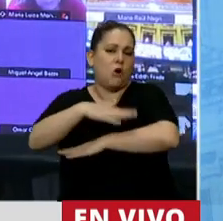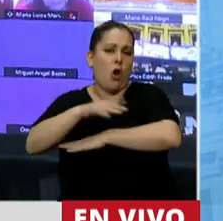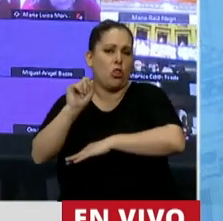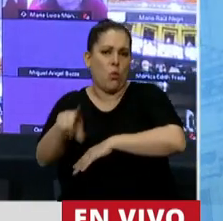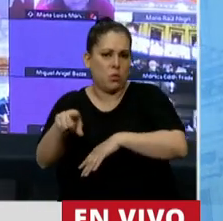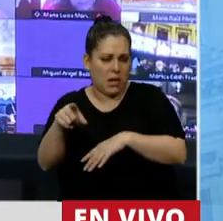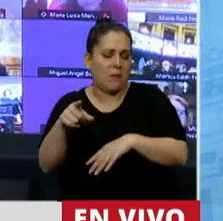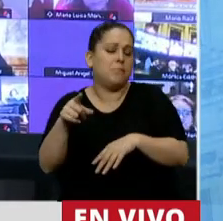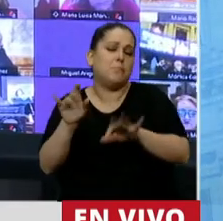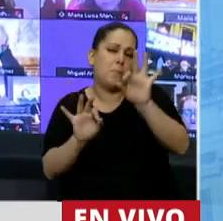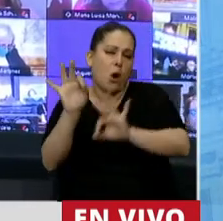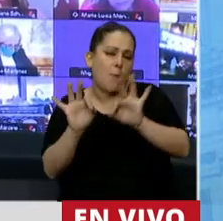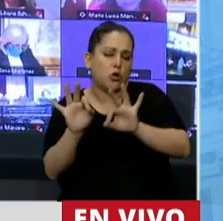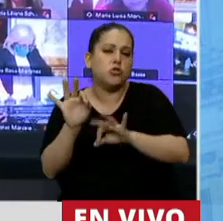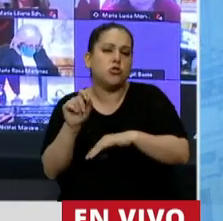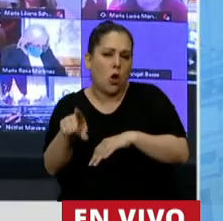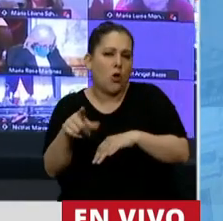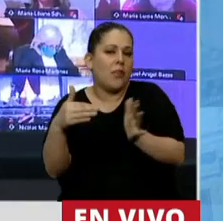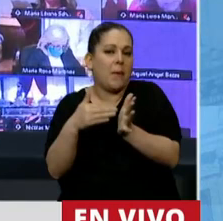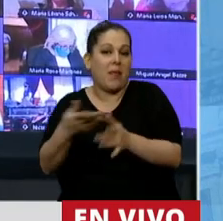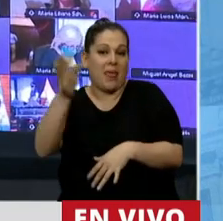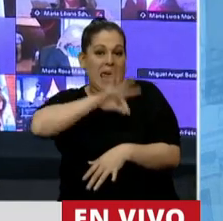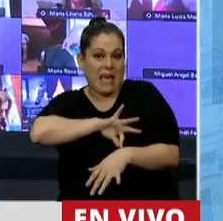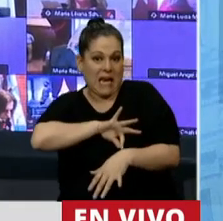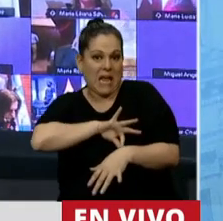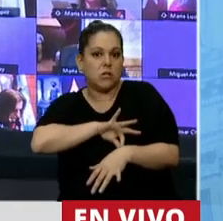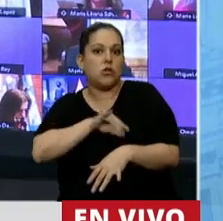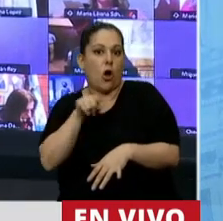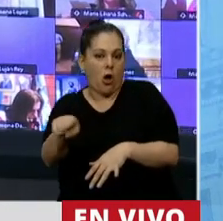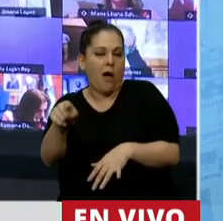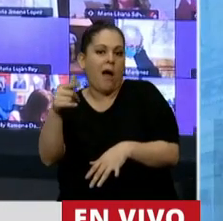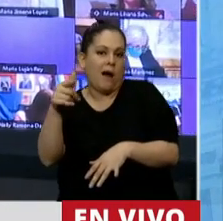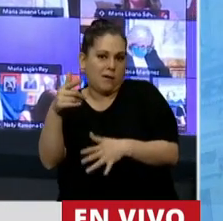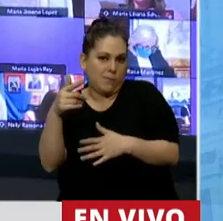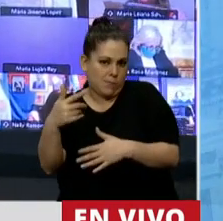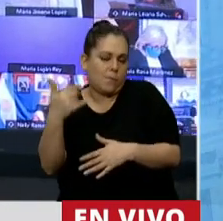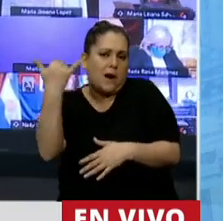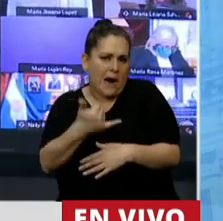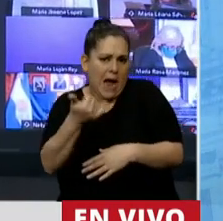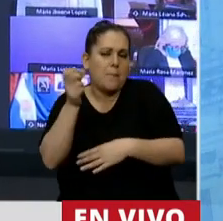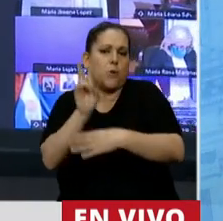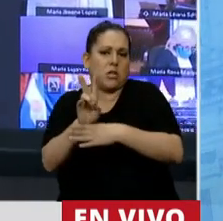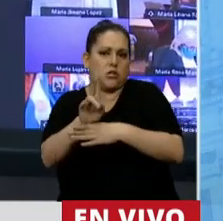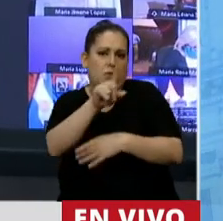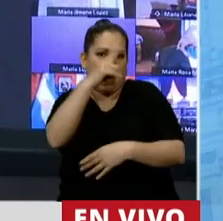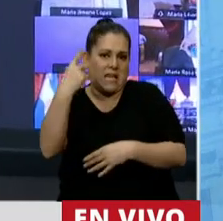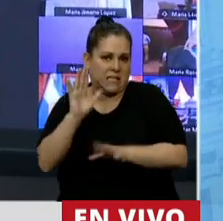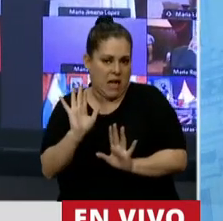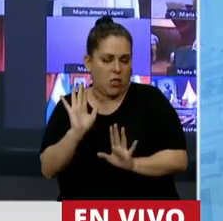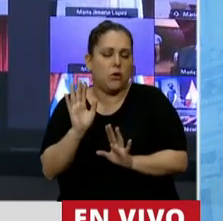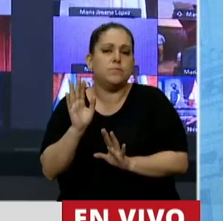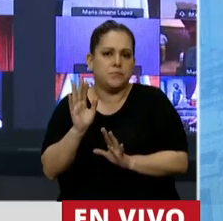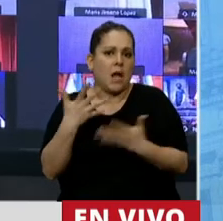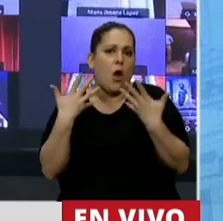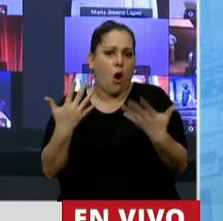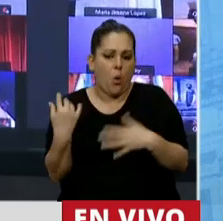es decir, en proporción a los ingresos que disfrutan bajo protección estatal. Claramente